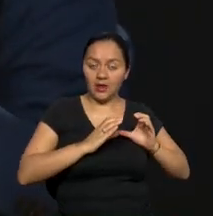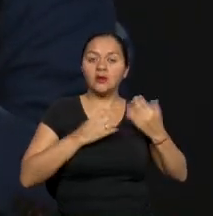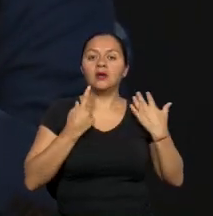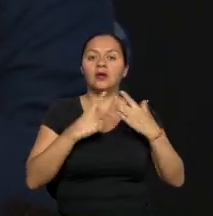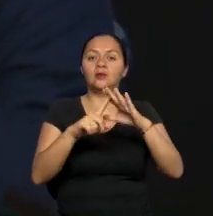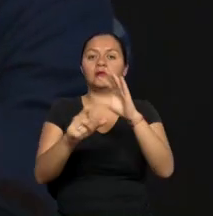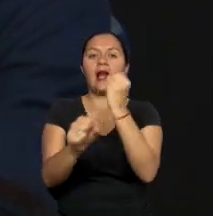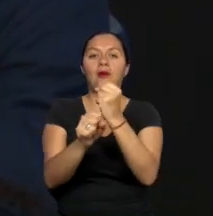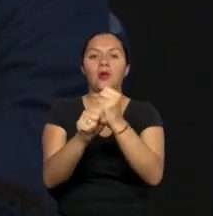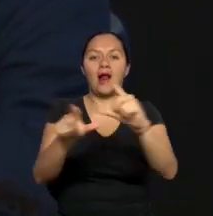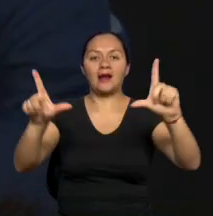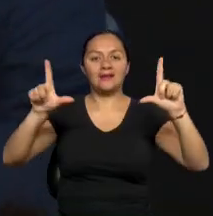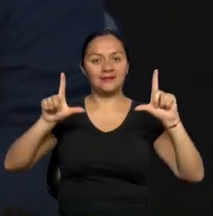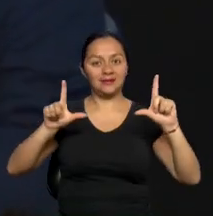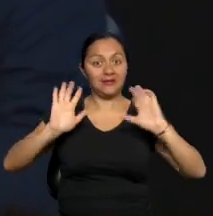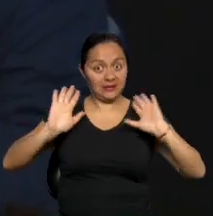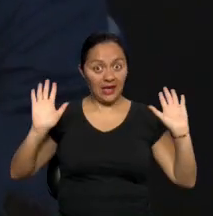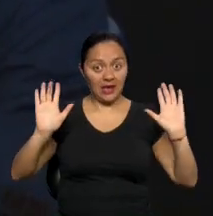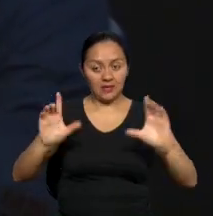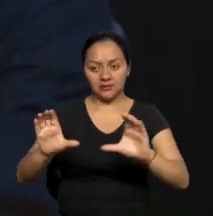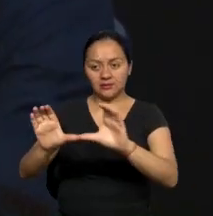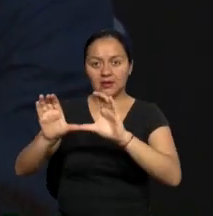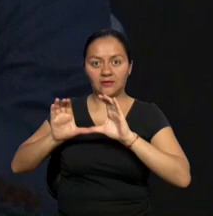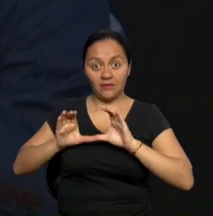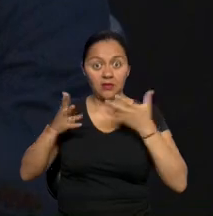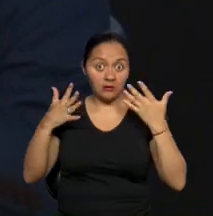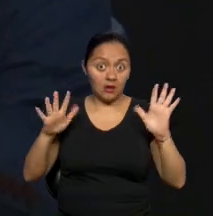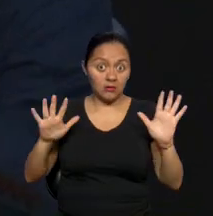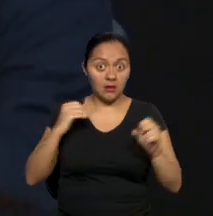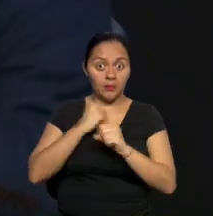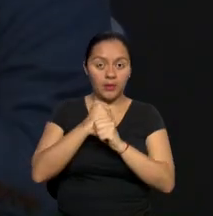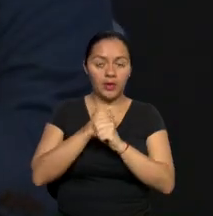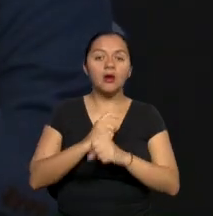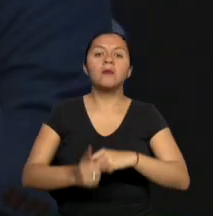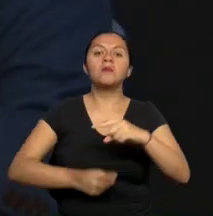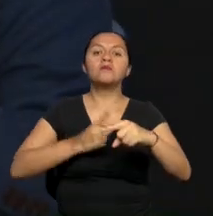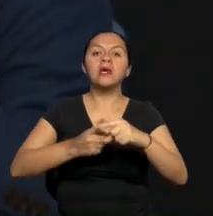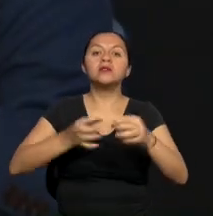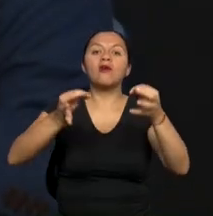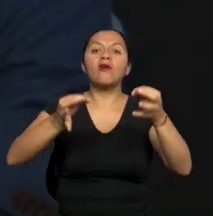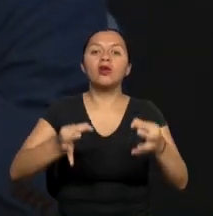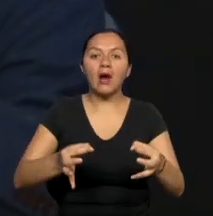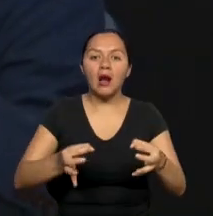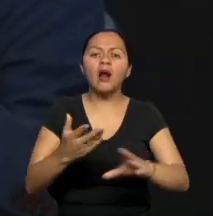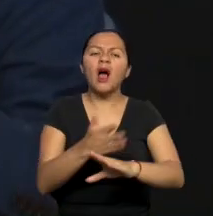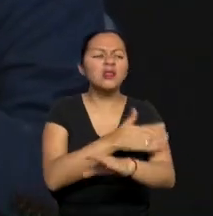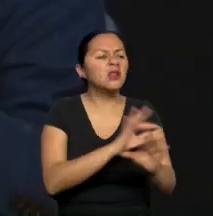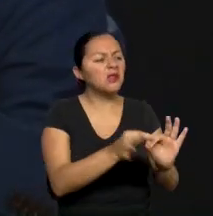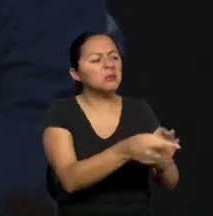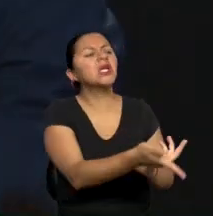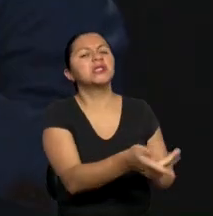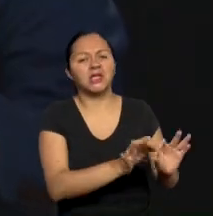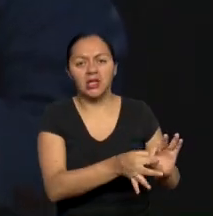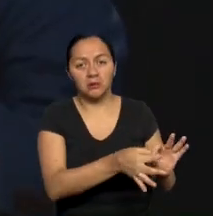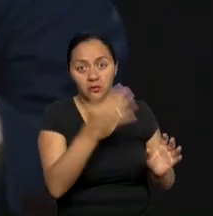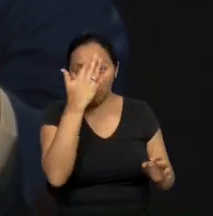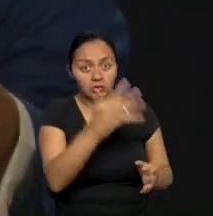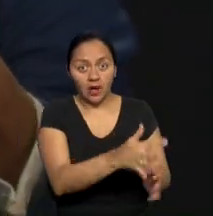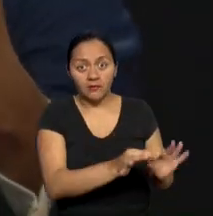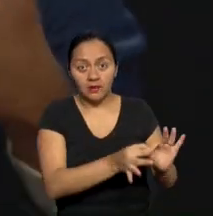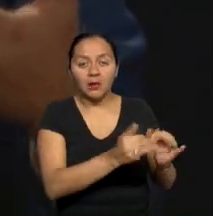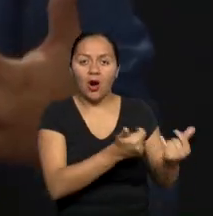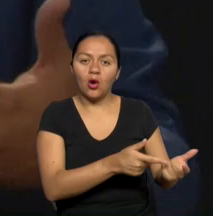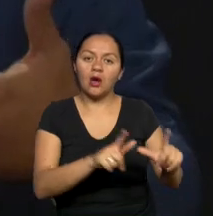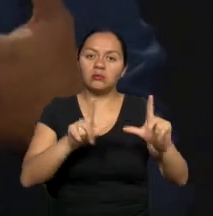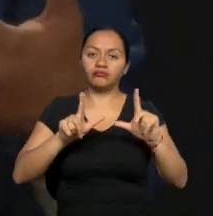laboral, es una fuente de trabajo para él y se está formalizando su actividad. Y además gana nuestro hermano,